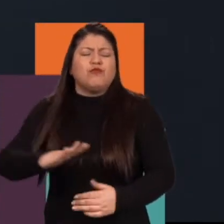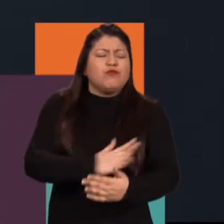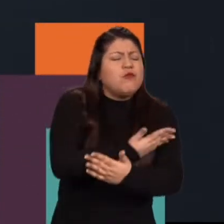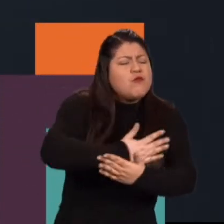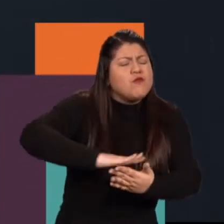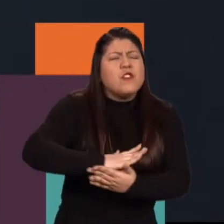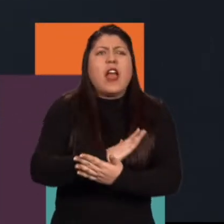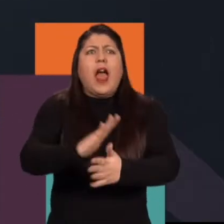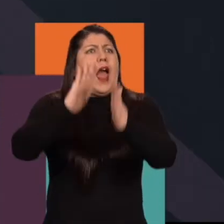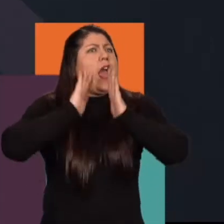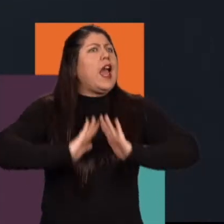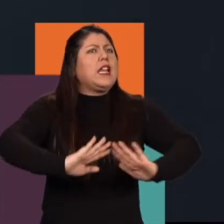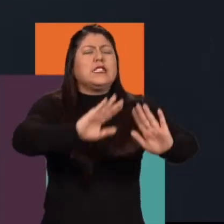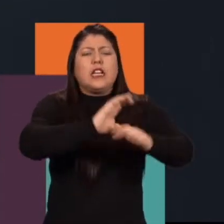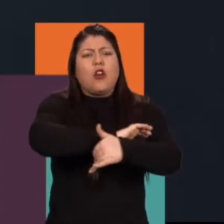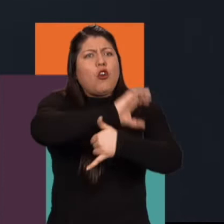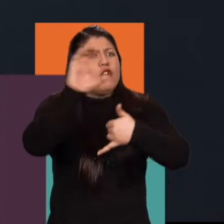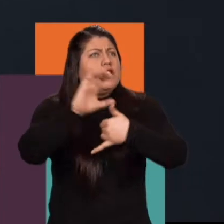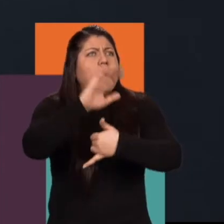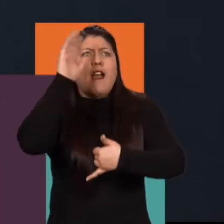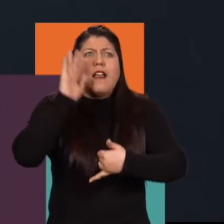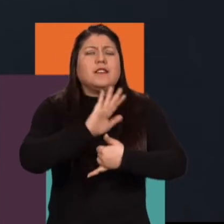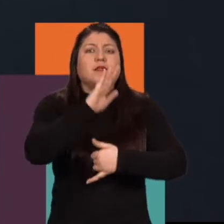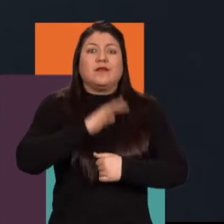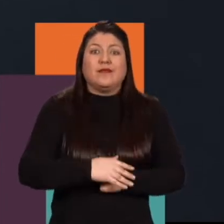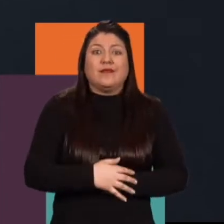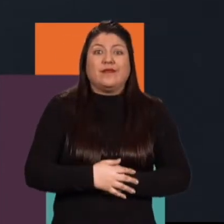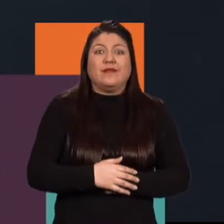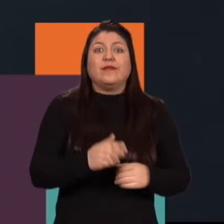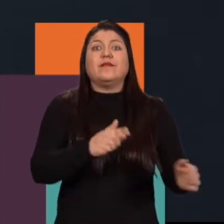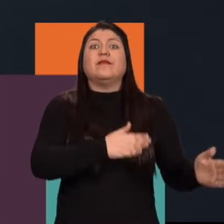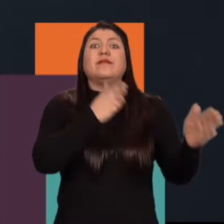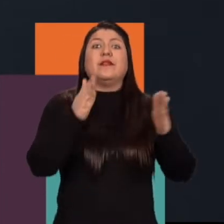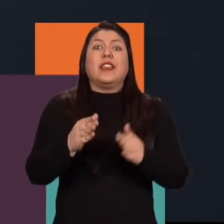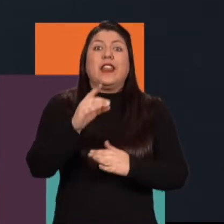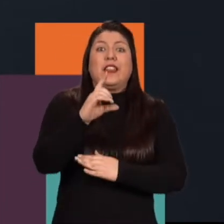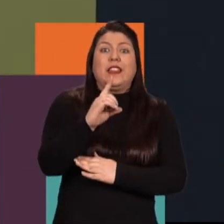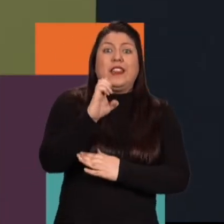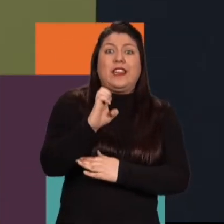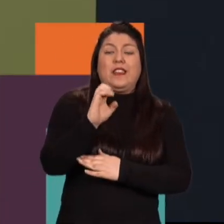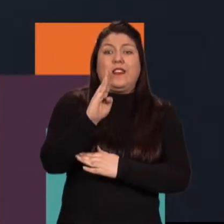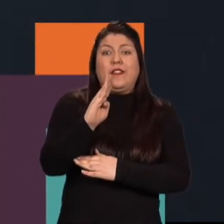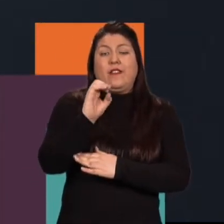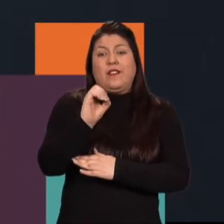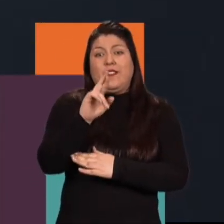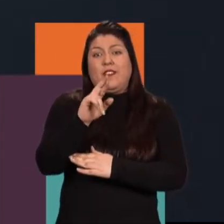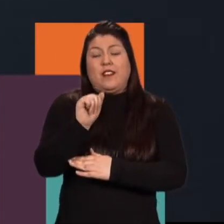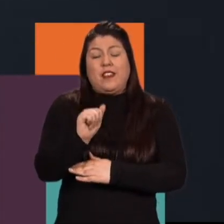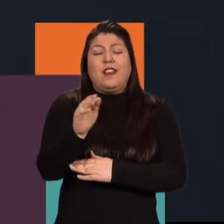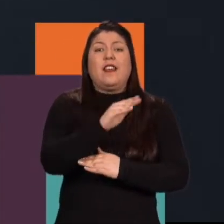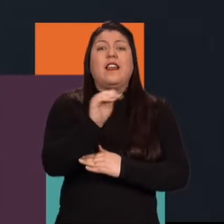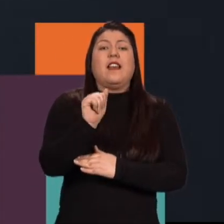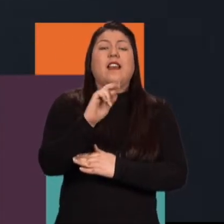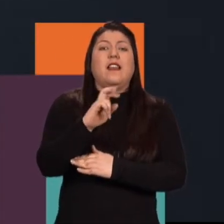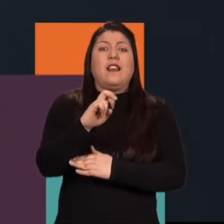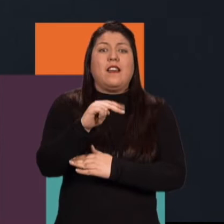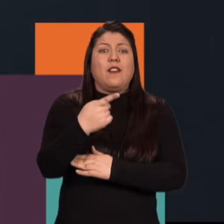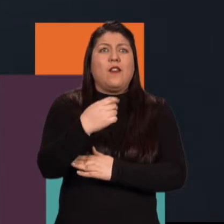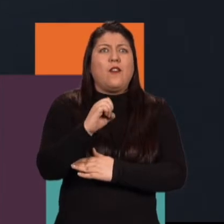paisaje, esa es nuestra música, ese es nuestro sentir, nuestra esencia. Lo mismo pasó con Débora Arango, digamos,